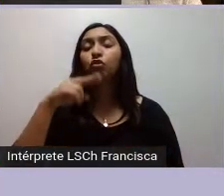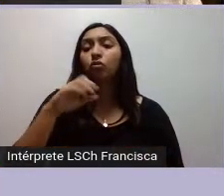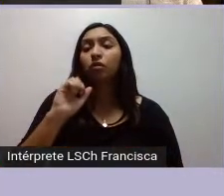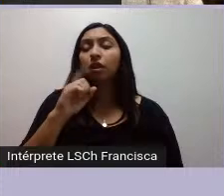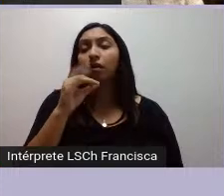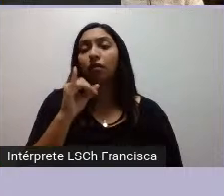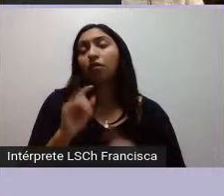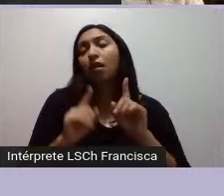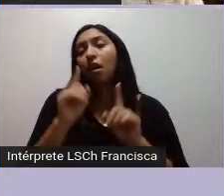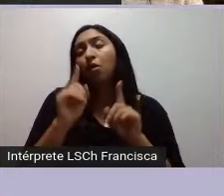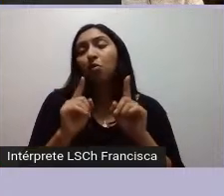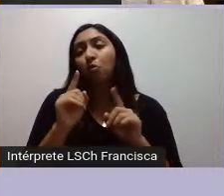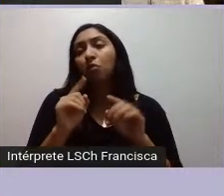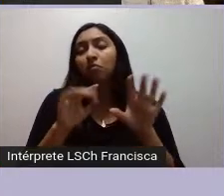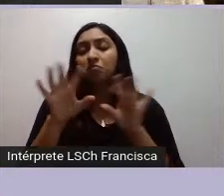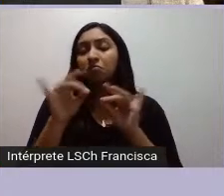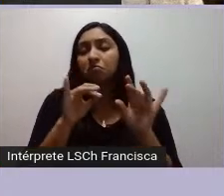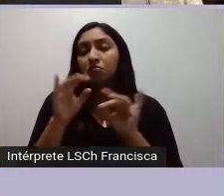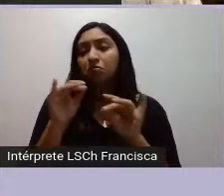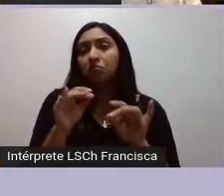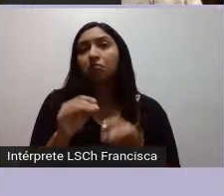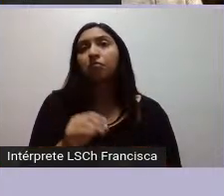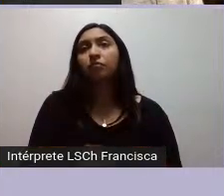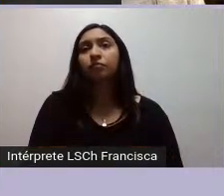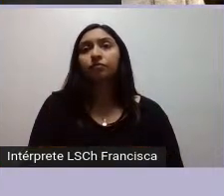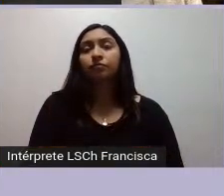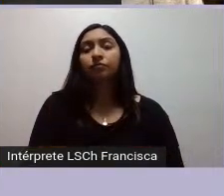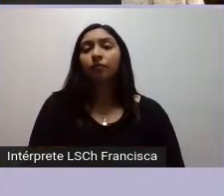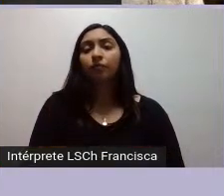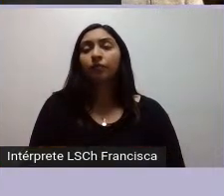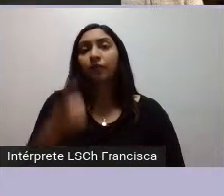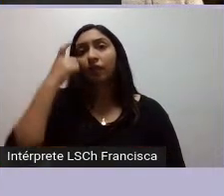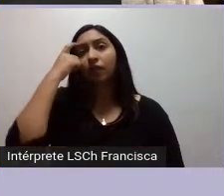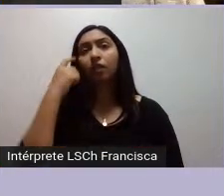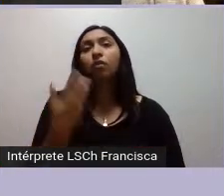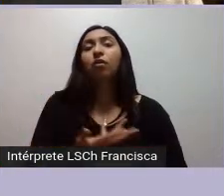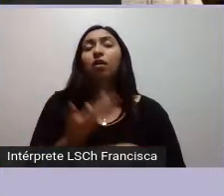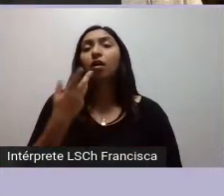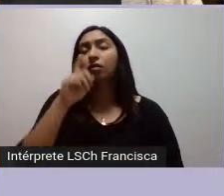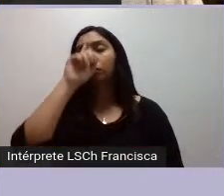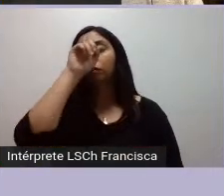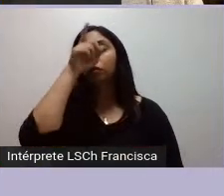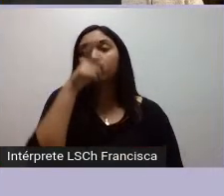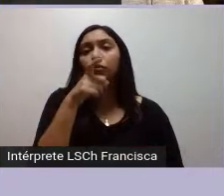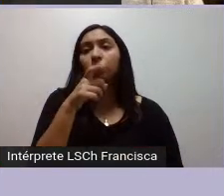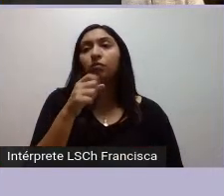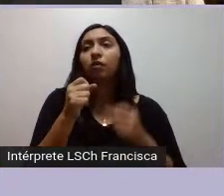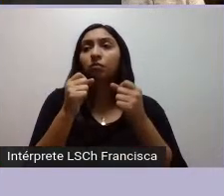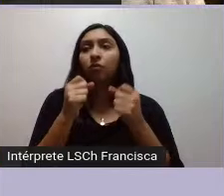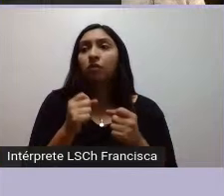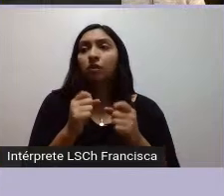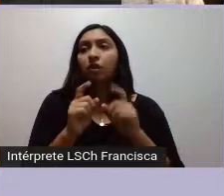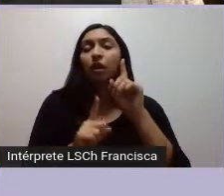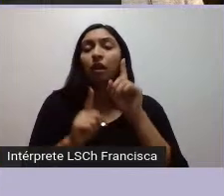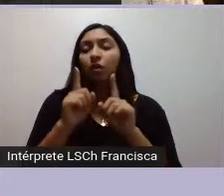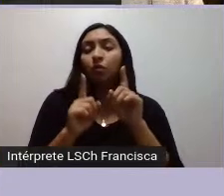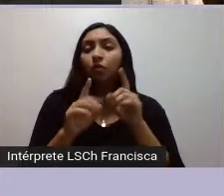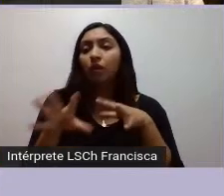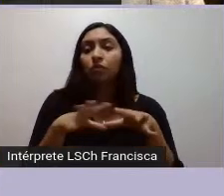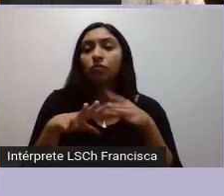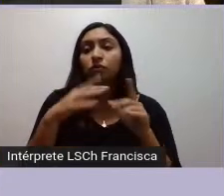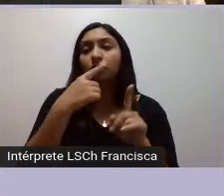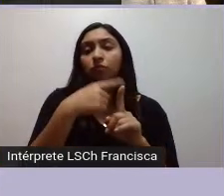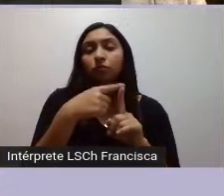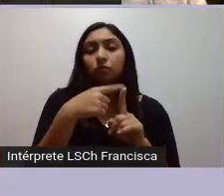sobre los parlamentos y creo que hay una tradición también de parlamentar y creo que es uno de los aspectos más positivos y creo